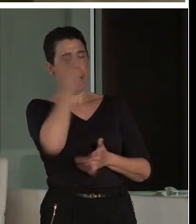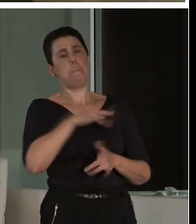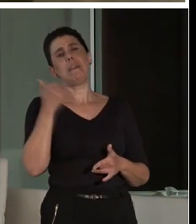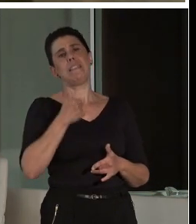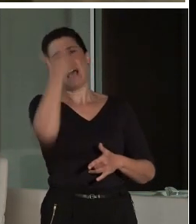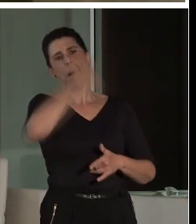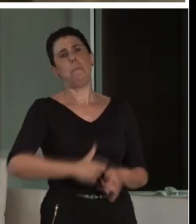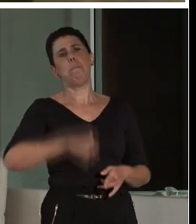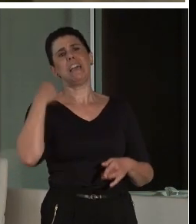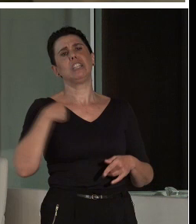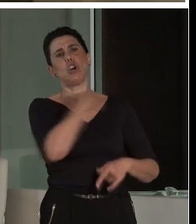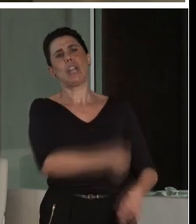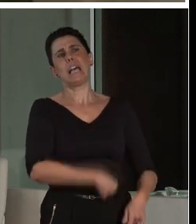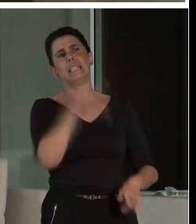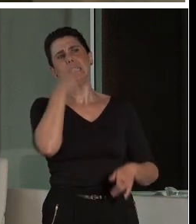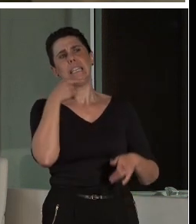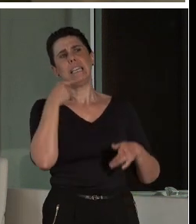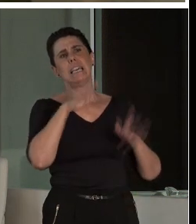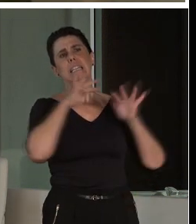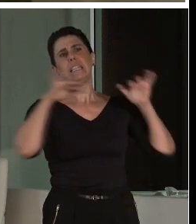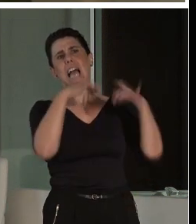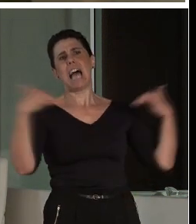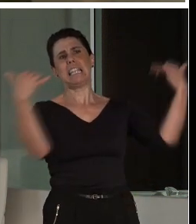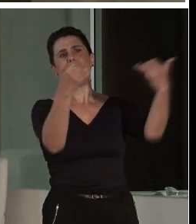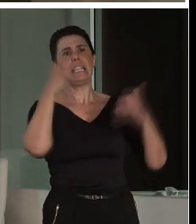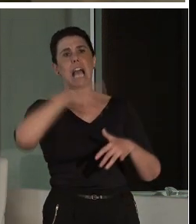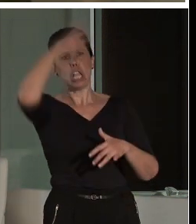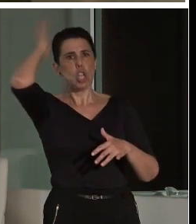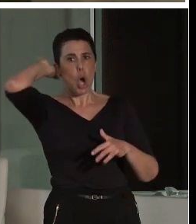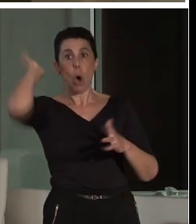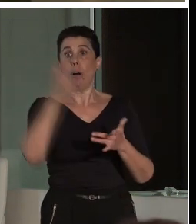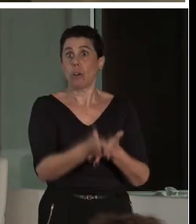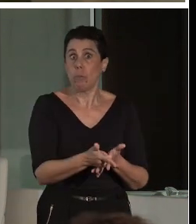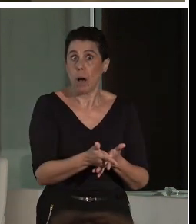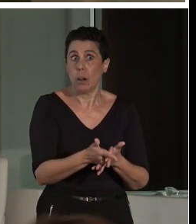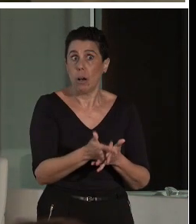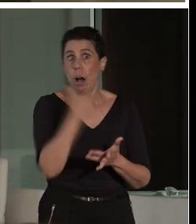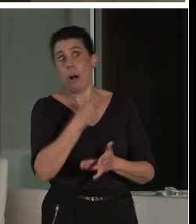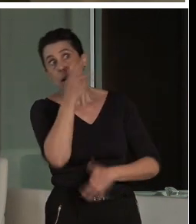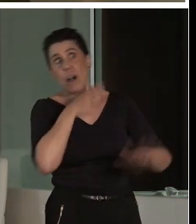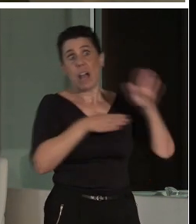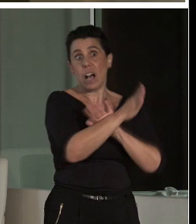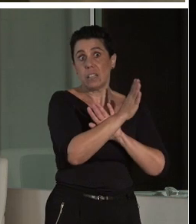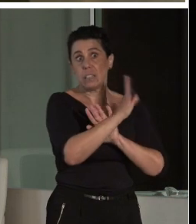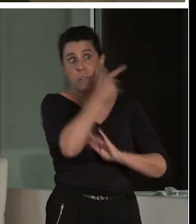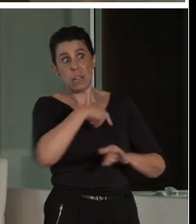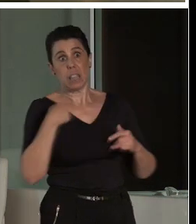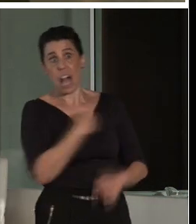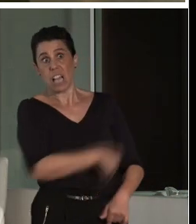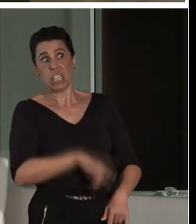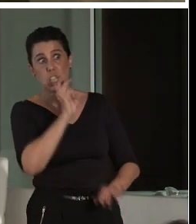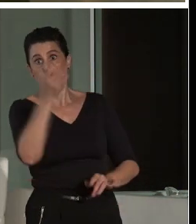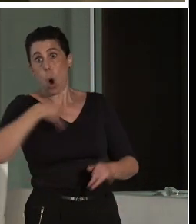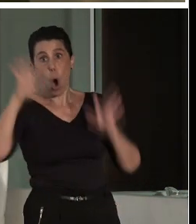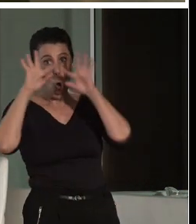romano. ¿Creéis vosotros que es igual de accesible para el chino que para uno que venga de Córdoba? No, porque la mochila del de